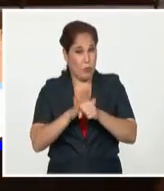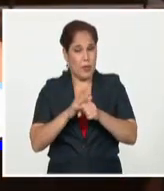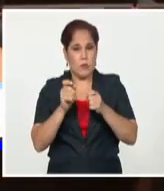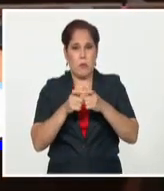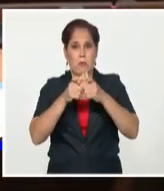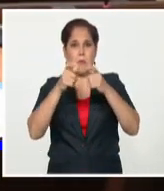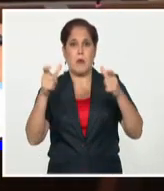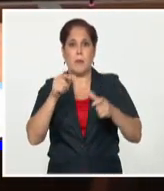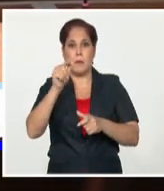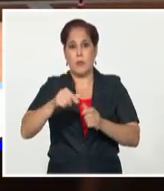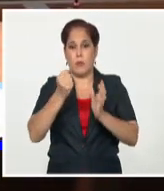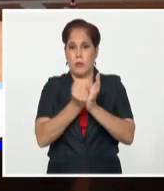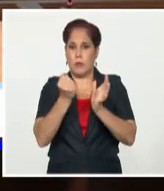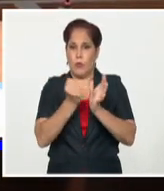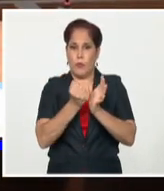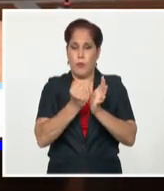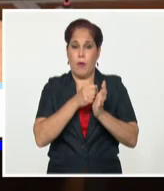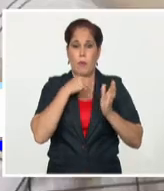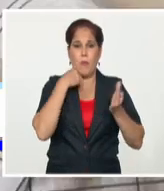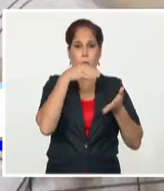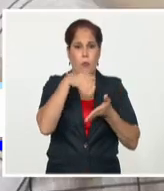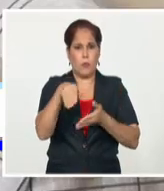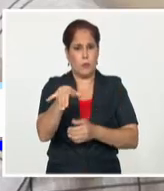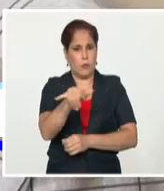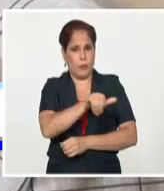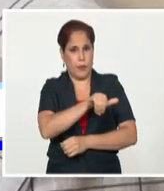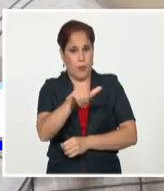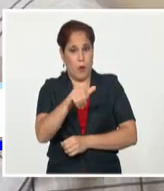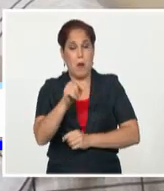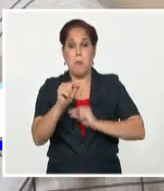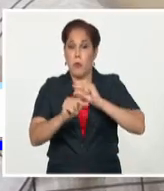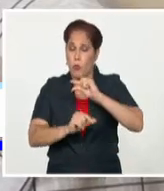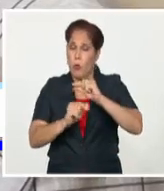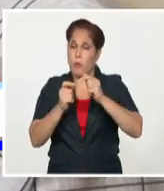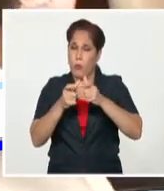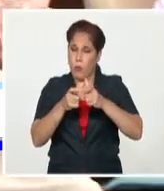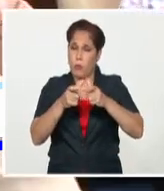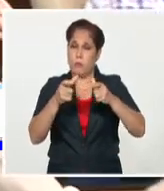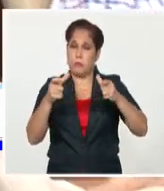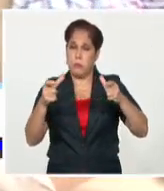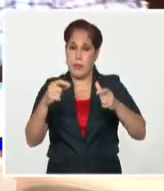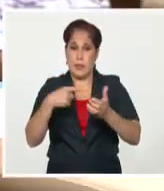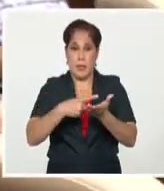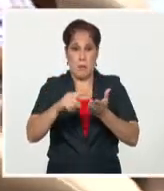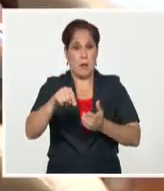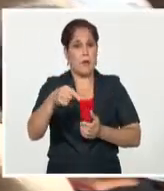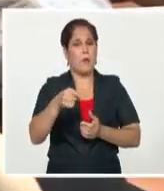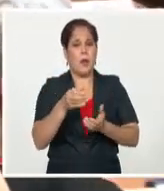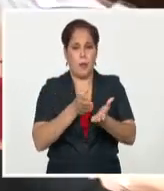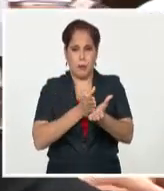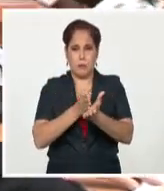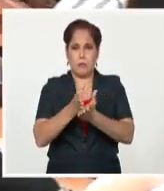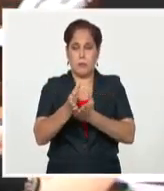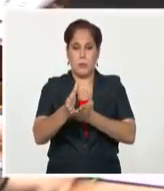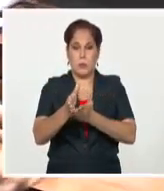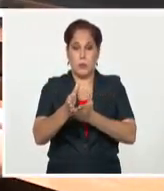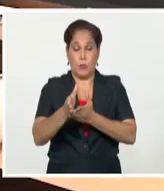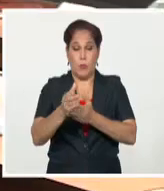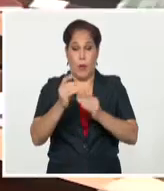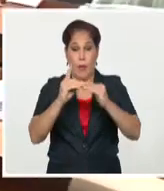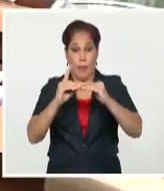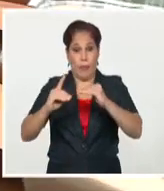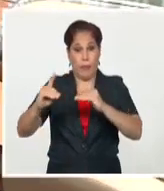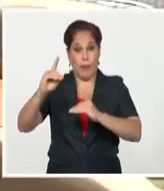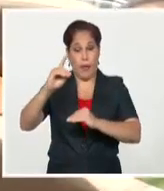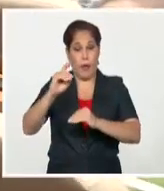cifras de confirmados y fallecidos, una tendencia que se mantendrá la próxima semana. Así lo vaticinó el decano de la Facultad de